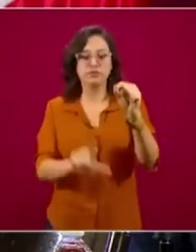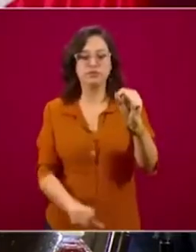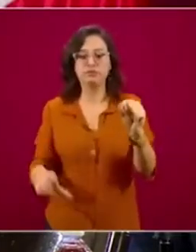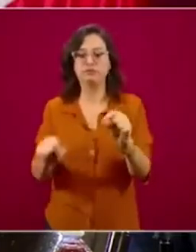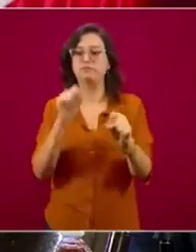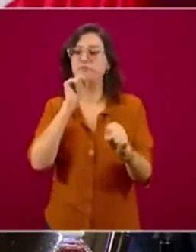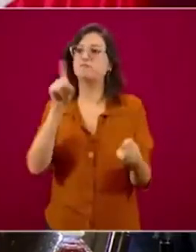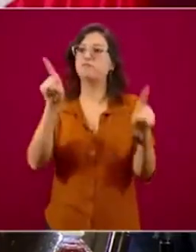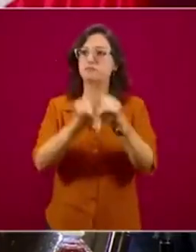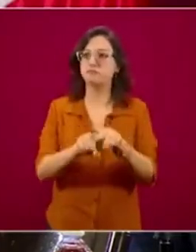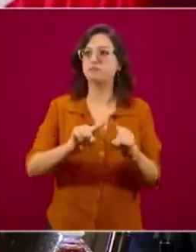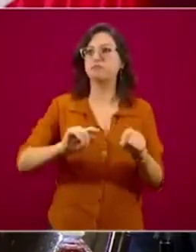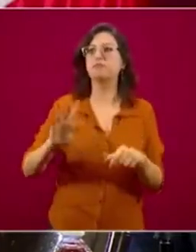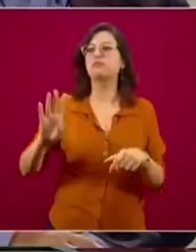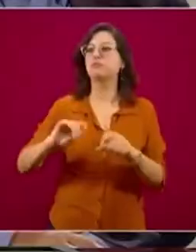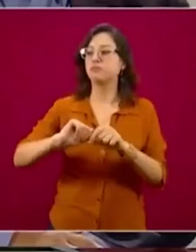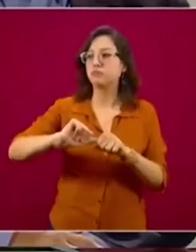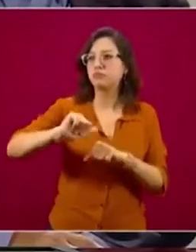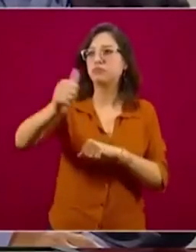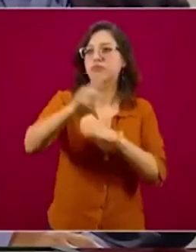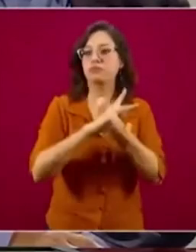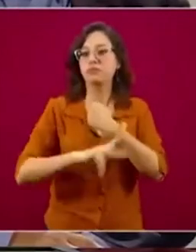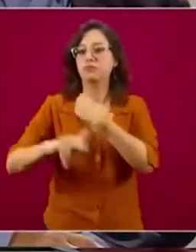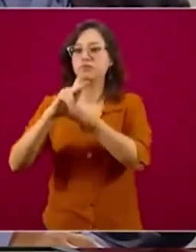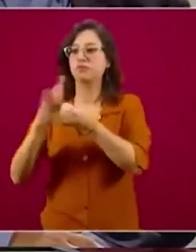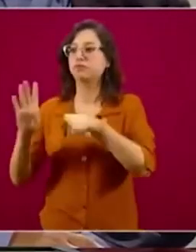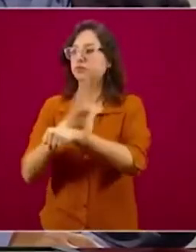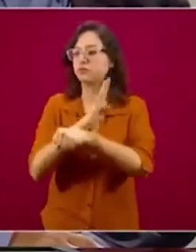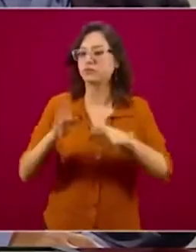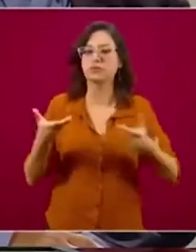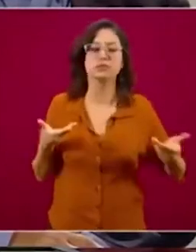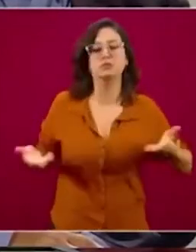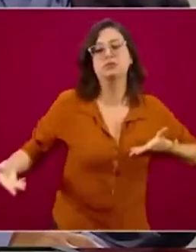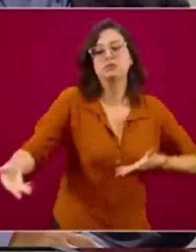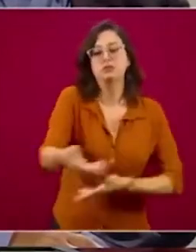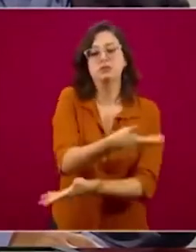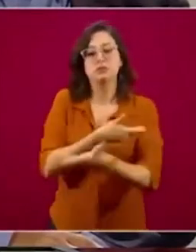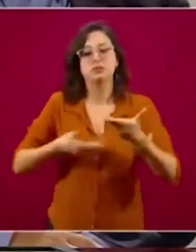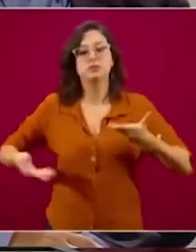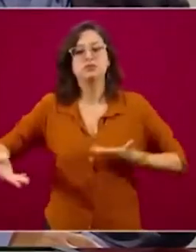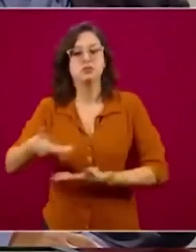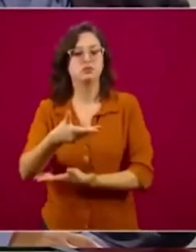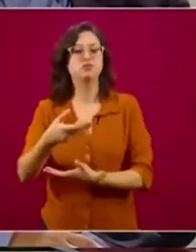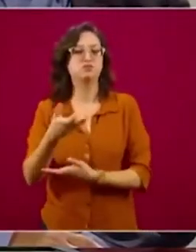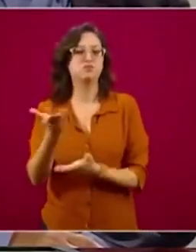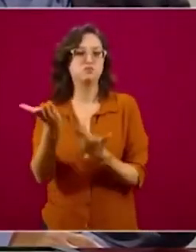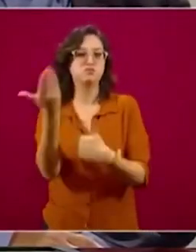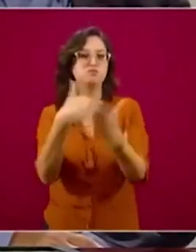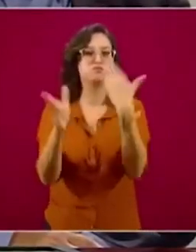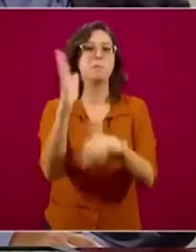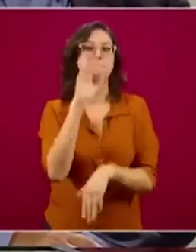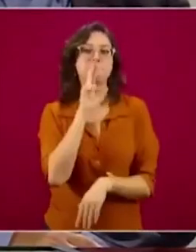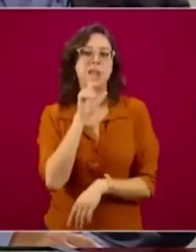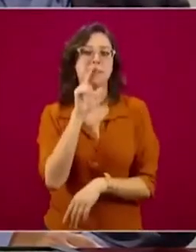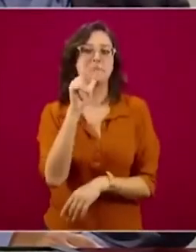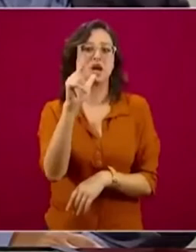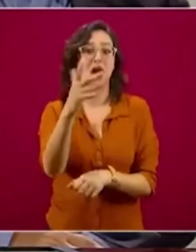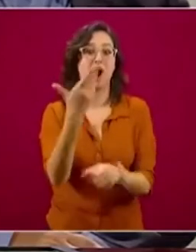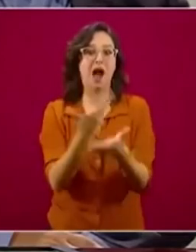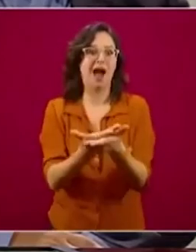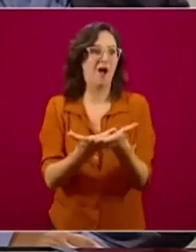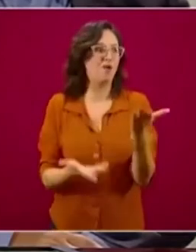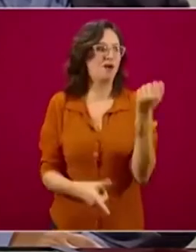a otros, es un sistema que permite que alcancemos los mejores resultados. Y hoy, frente a la